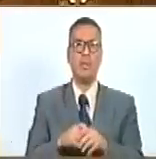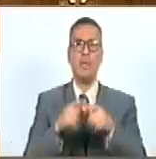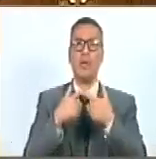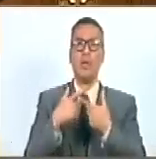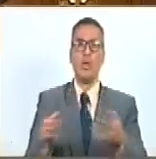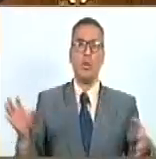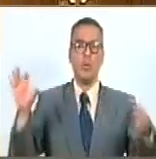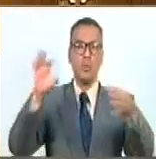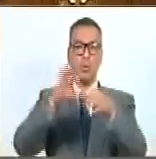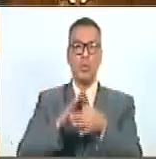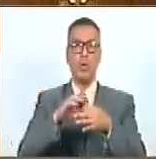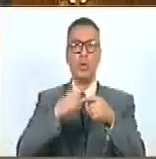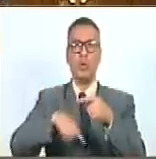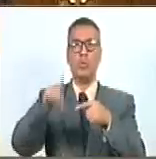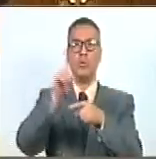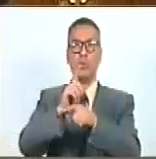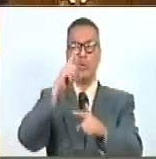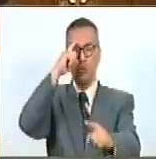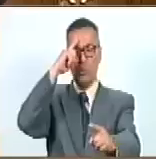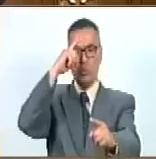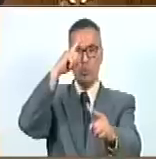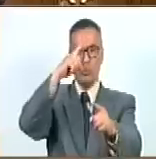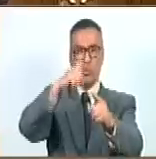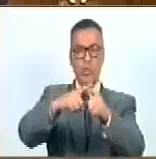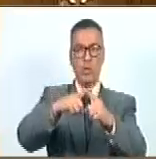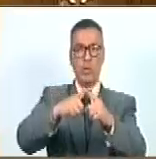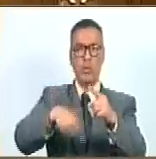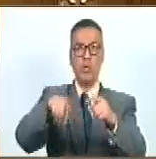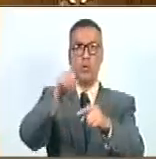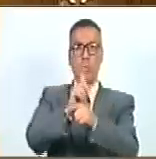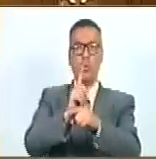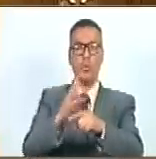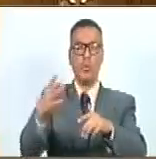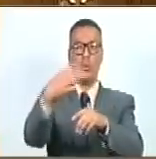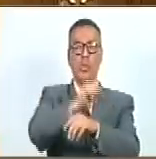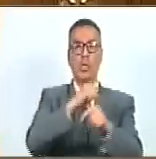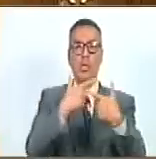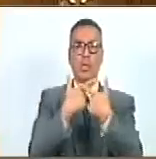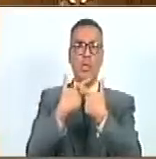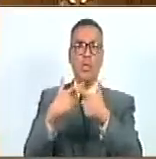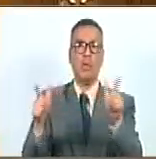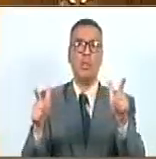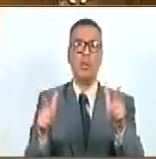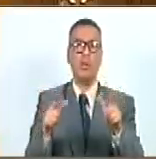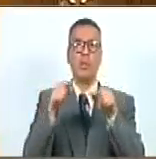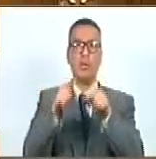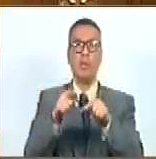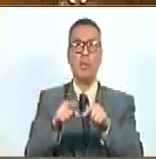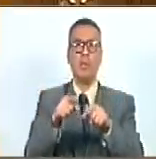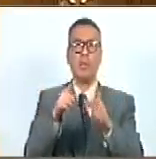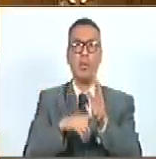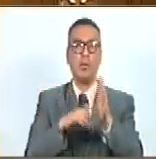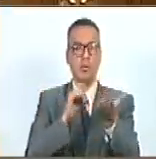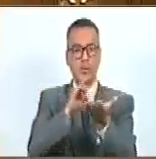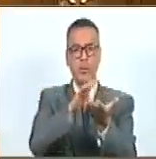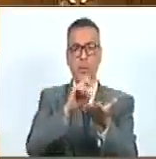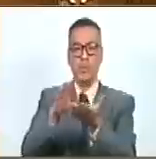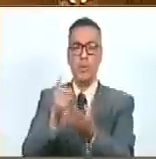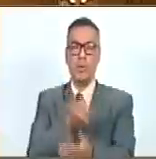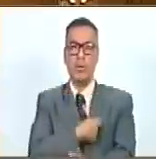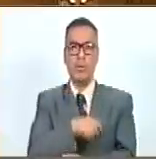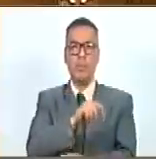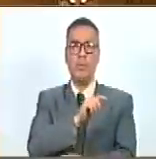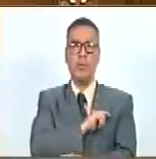unidos en un fin común, lograr la libertad y expulsar al invasor español.